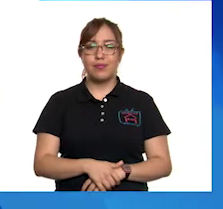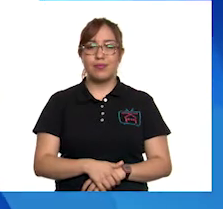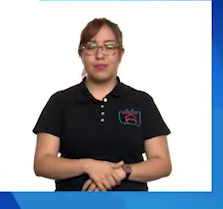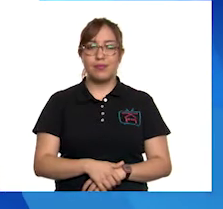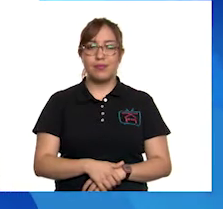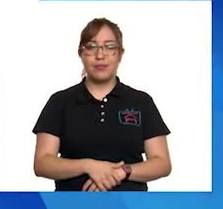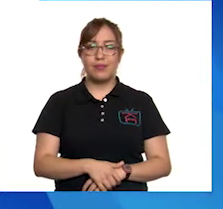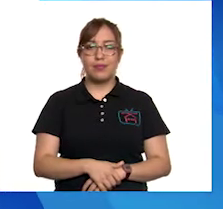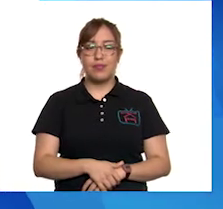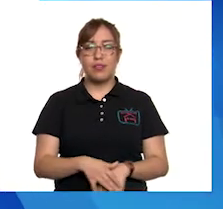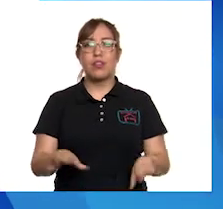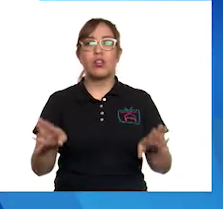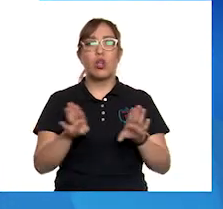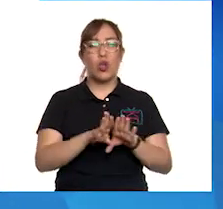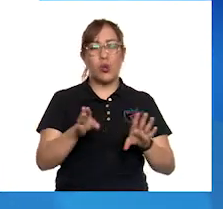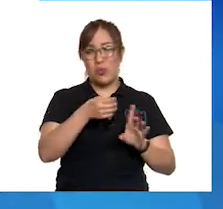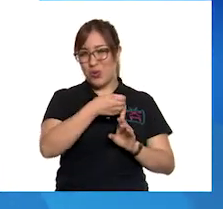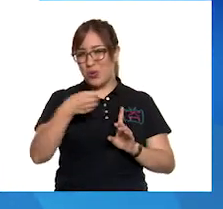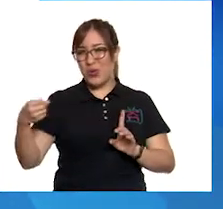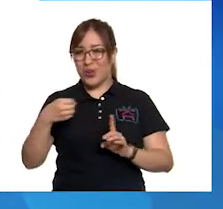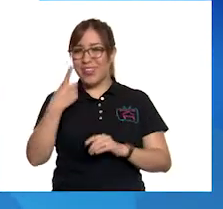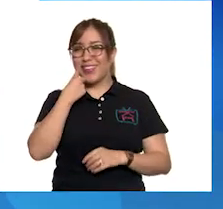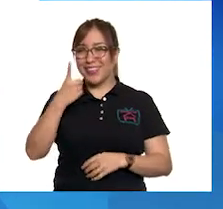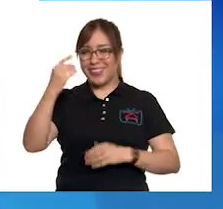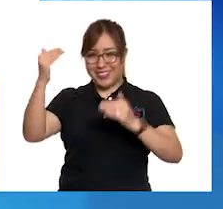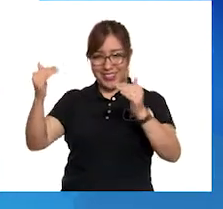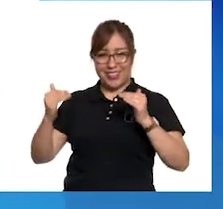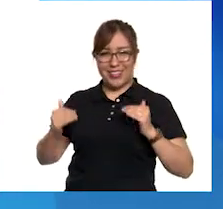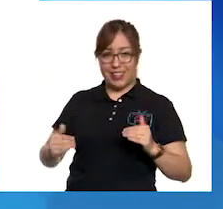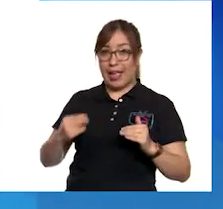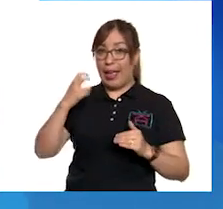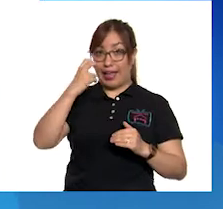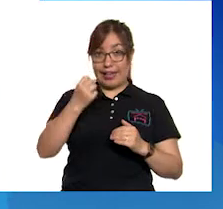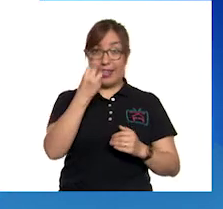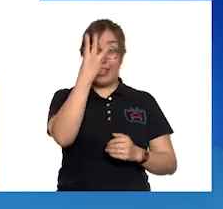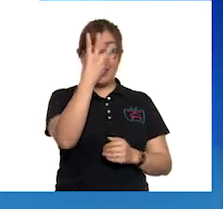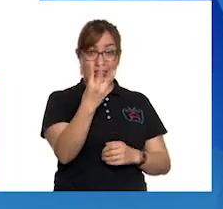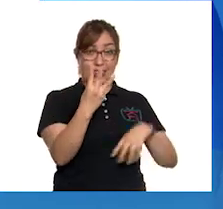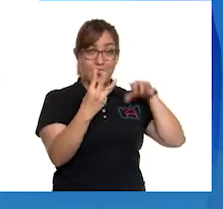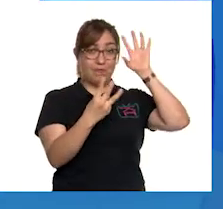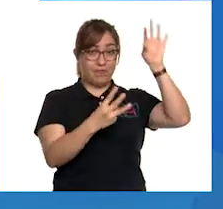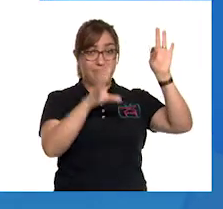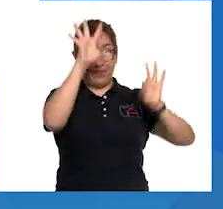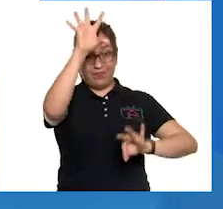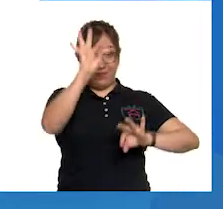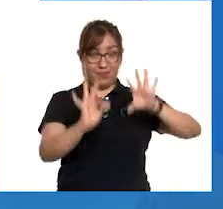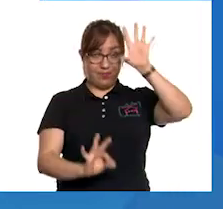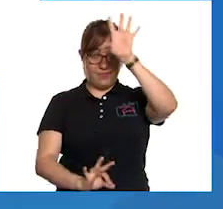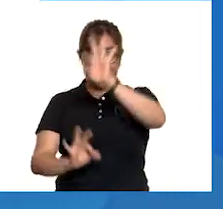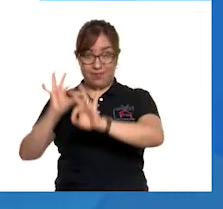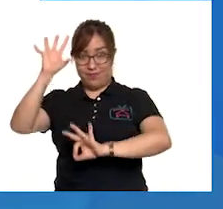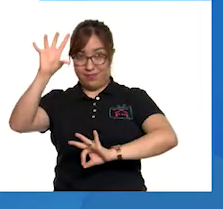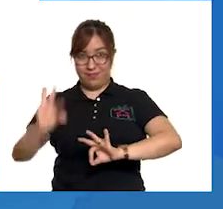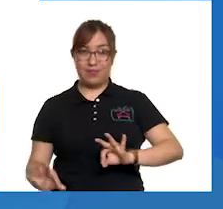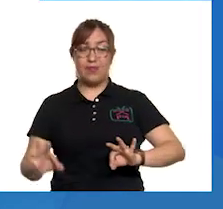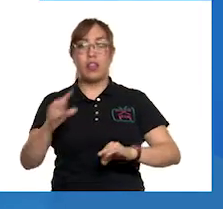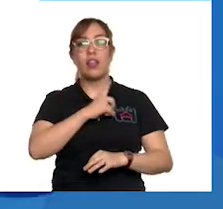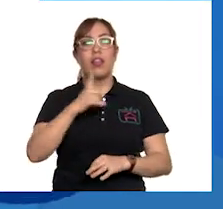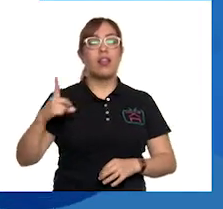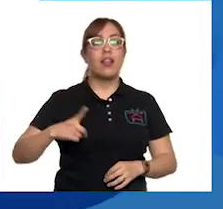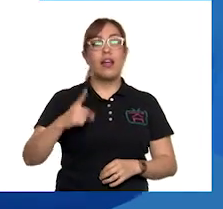debemos acomodarlas... ¡Ah, perfecto! Ya vi. Esas tres palabras debemos acomodar en la frase que viene abajo que dice... La